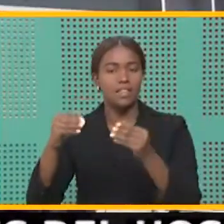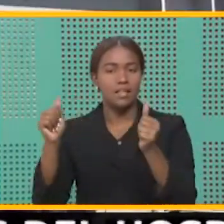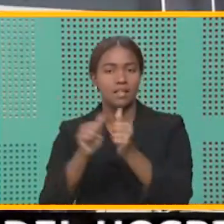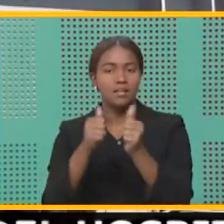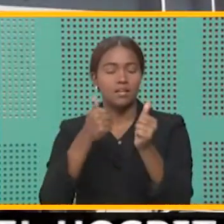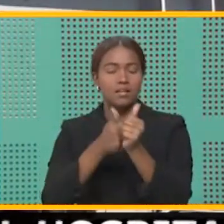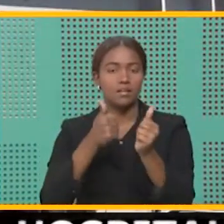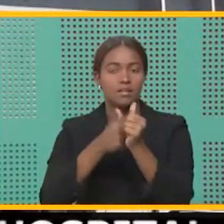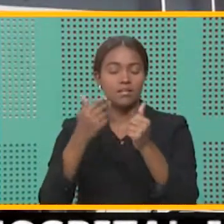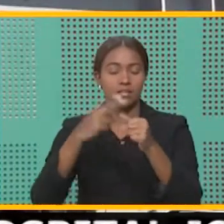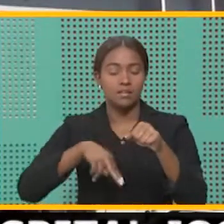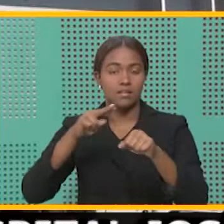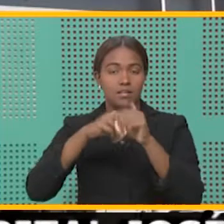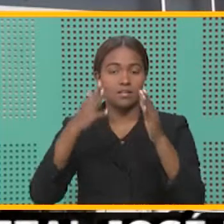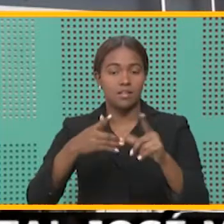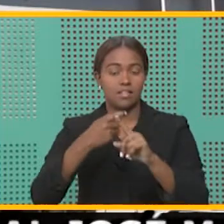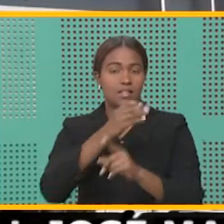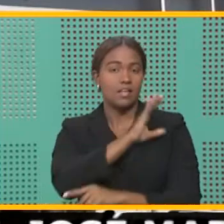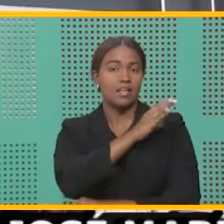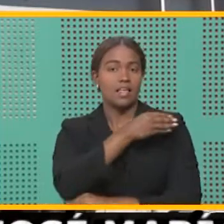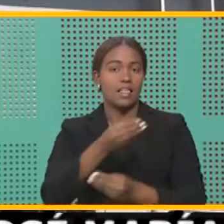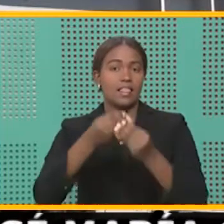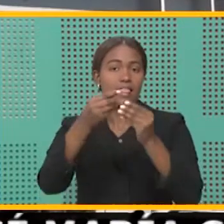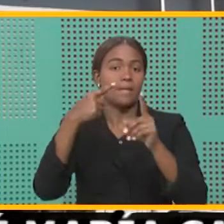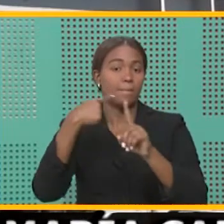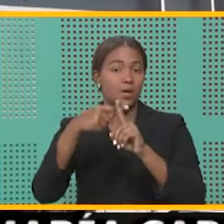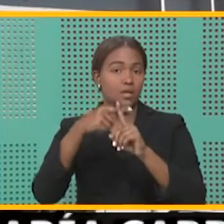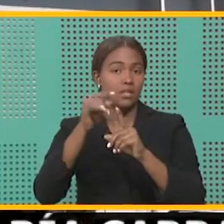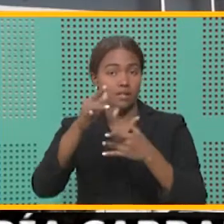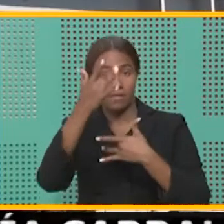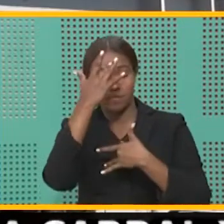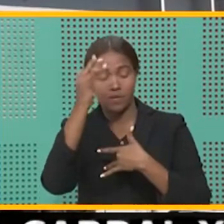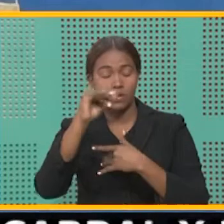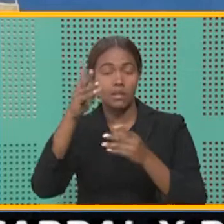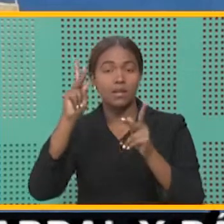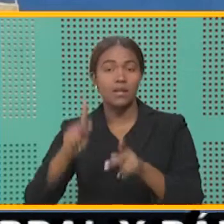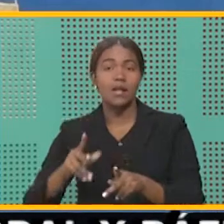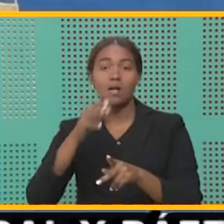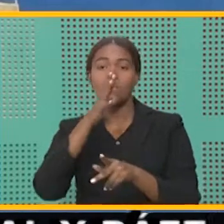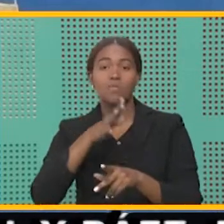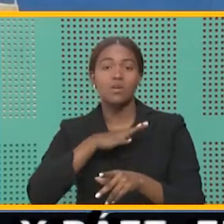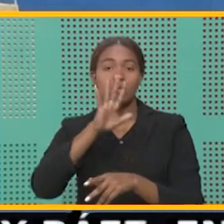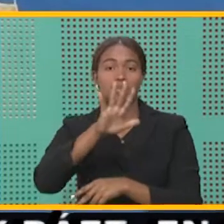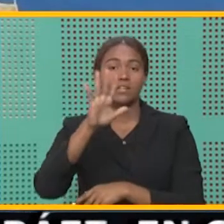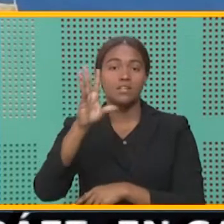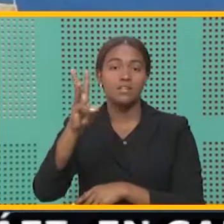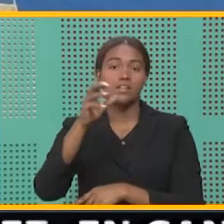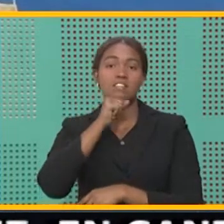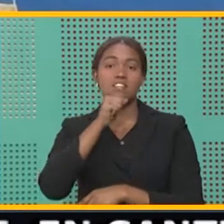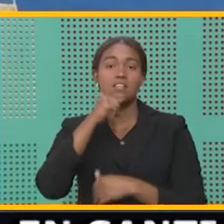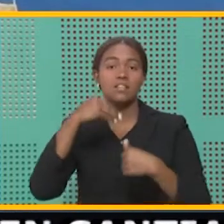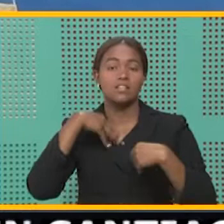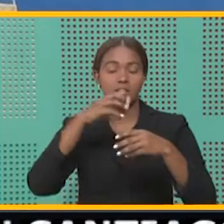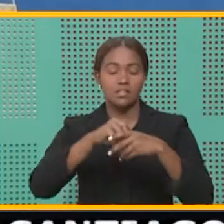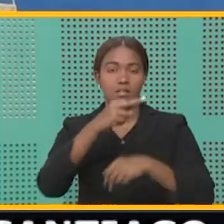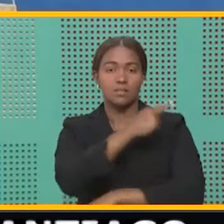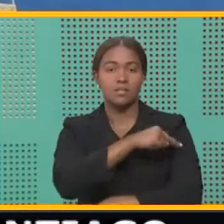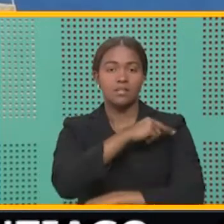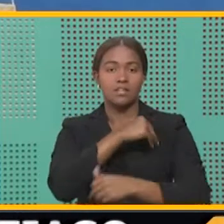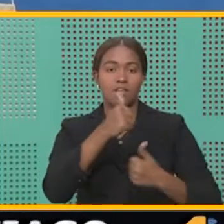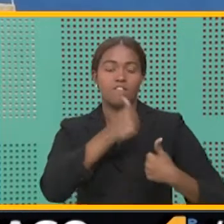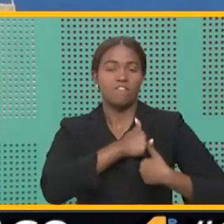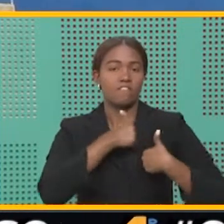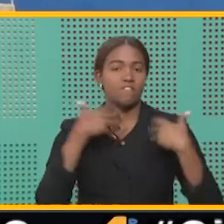nacional canadiense que dio positivo al virus y una señora de 56 años que estuvo ingresada en el Hospital de las Fuerzas